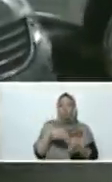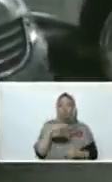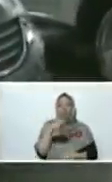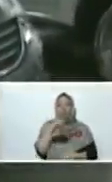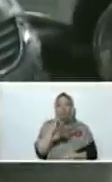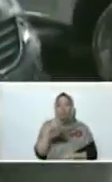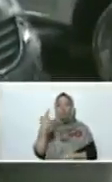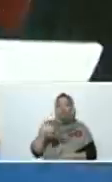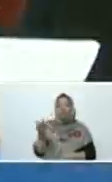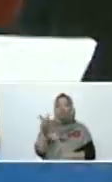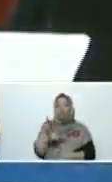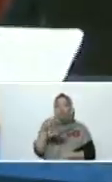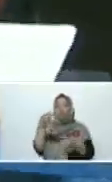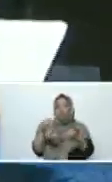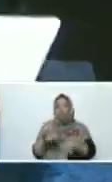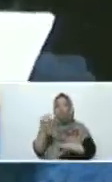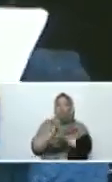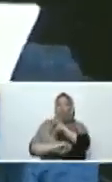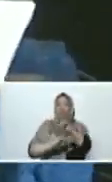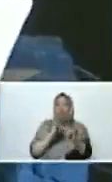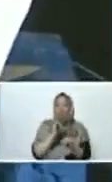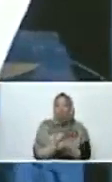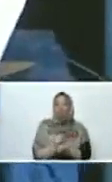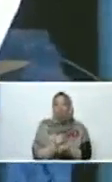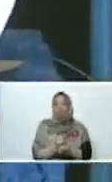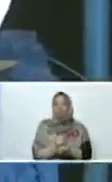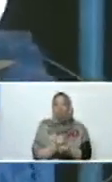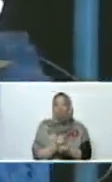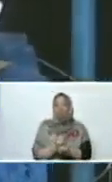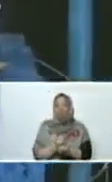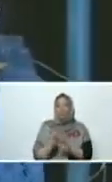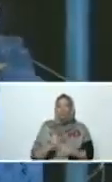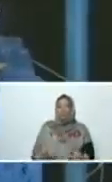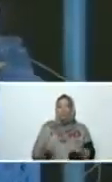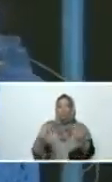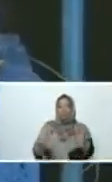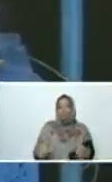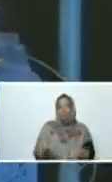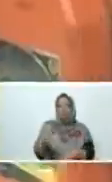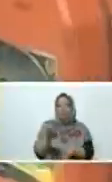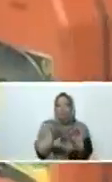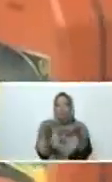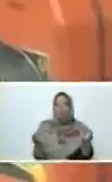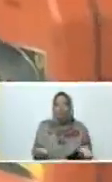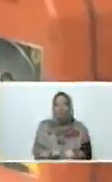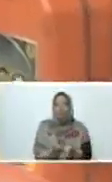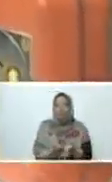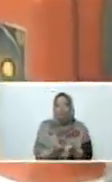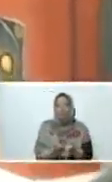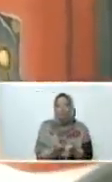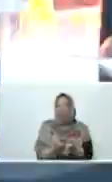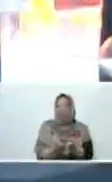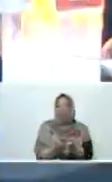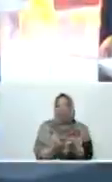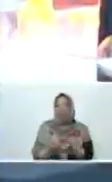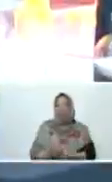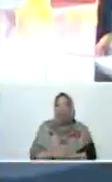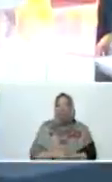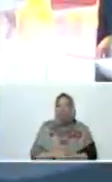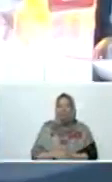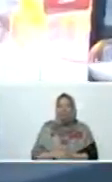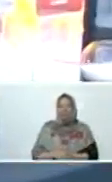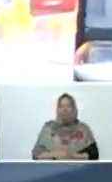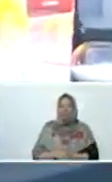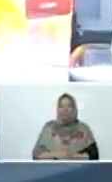Alúmina Criolla, inversionistas internacionales. Estamos abiertos a la inversión mundial para la alumina y para el